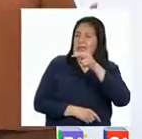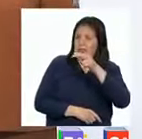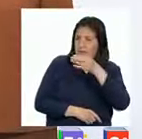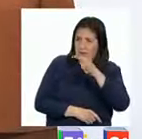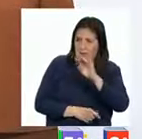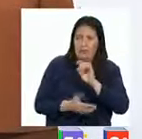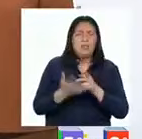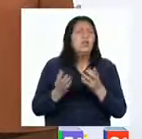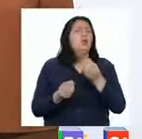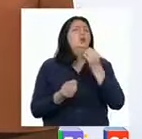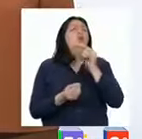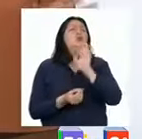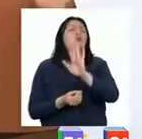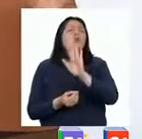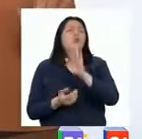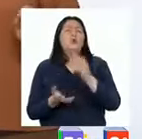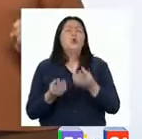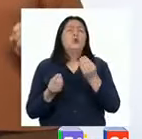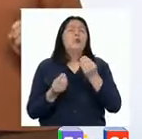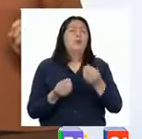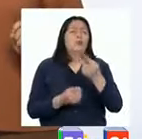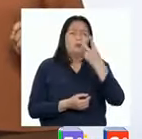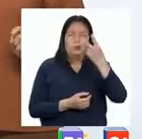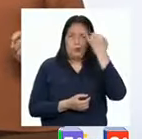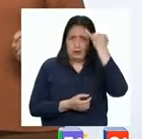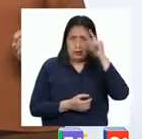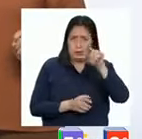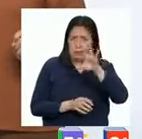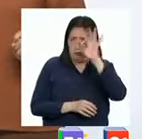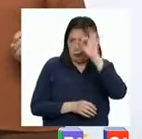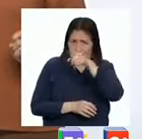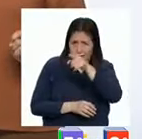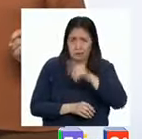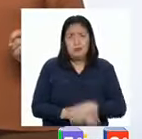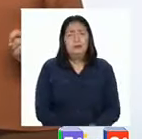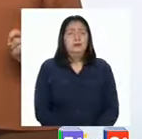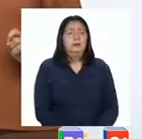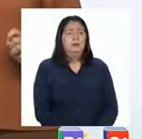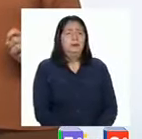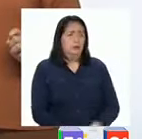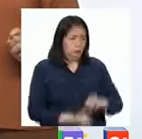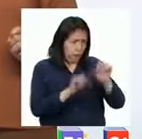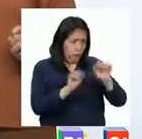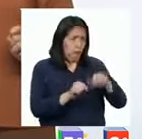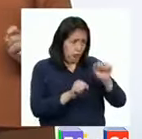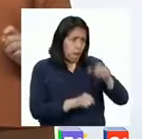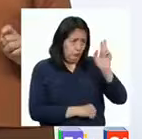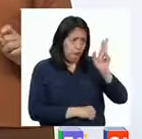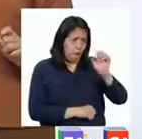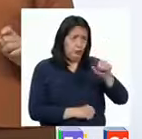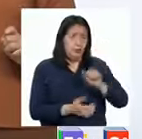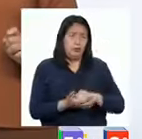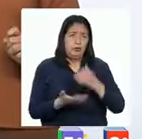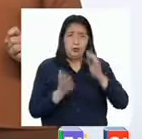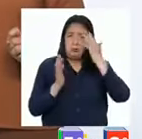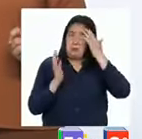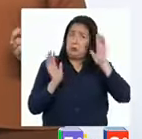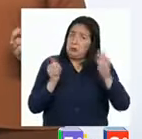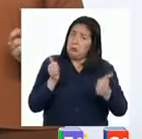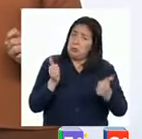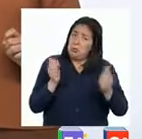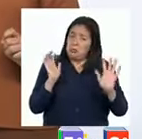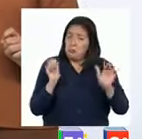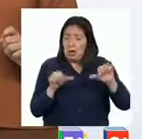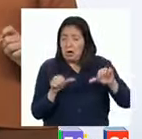cuentas cómo quedó tu sumillado con las dos ideas que identificaste? Claro que sí. No sé si estará